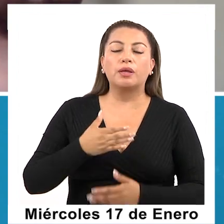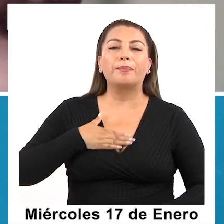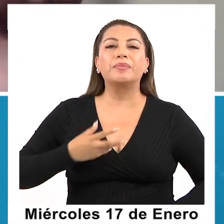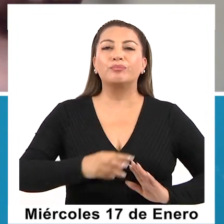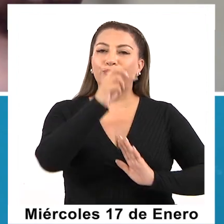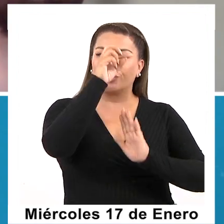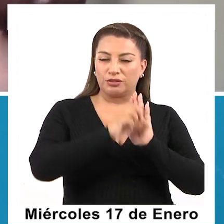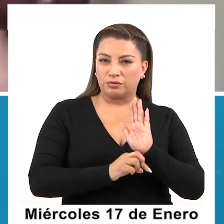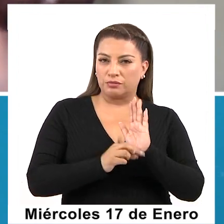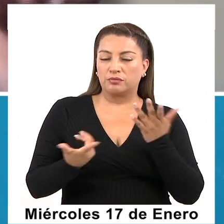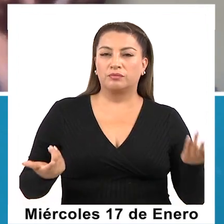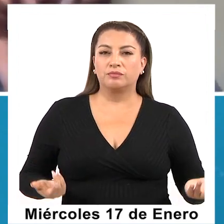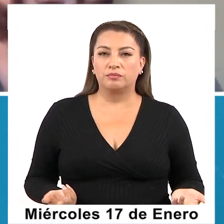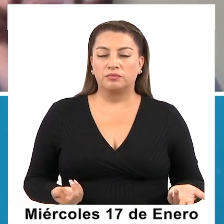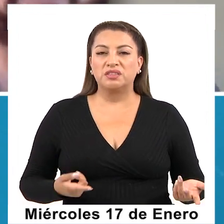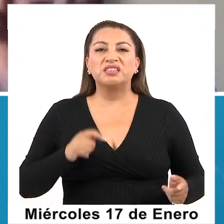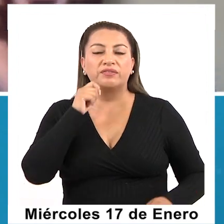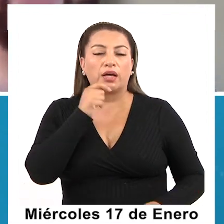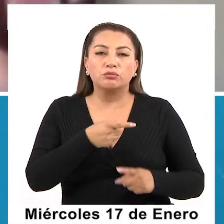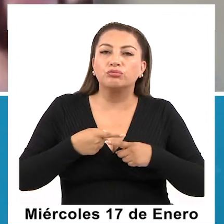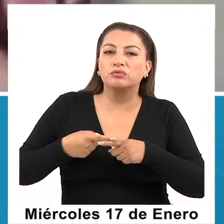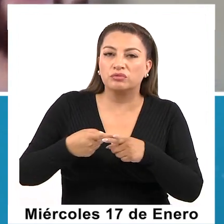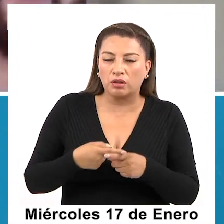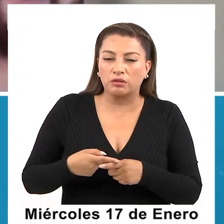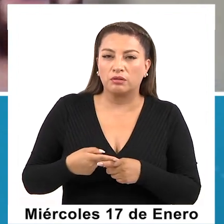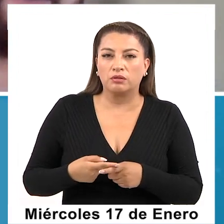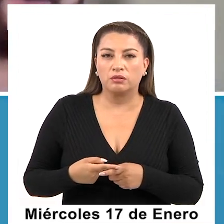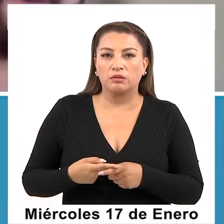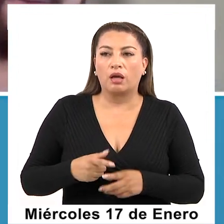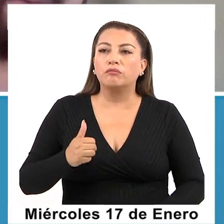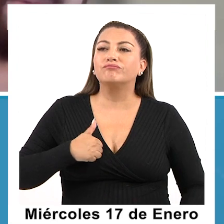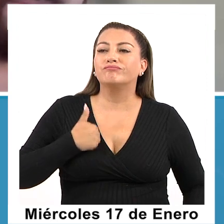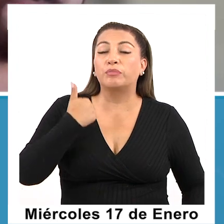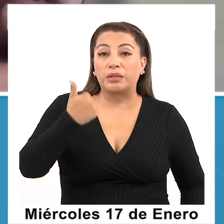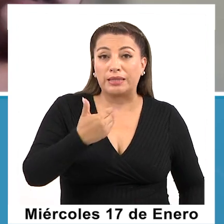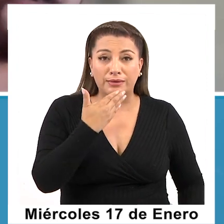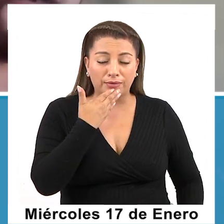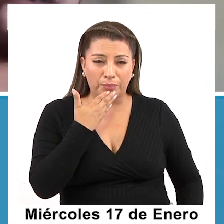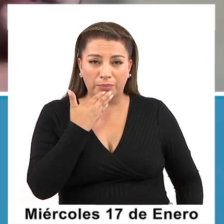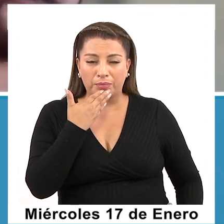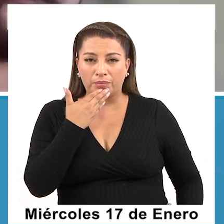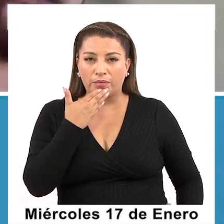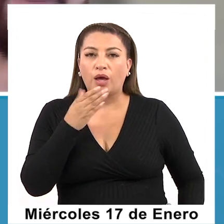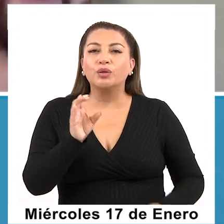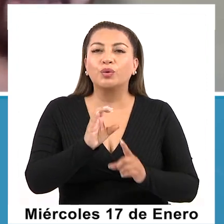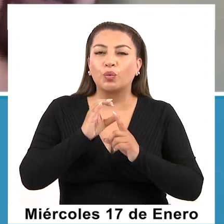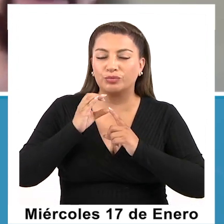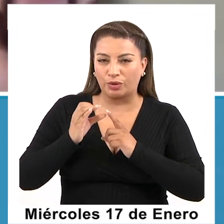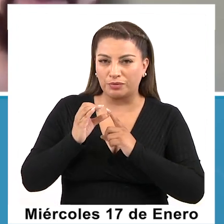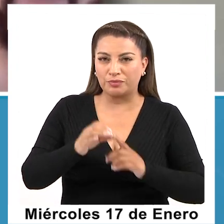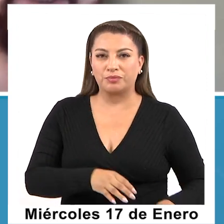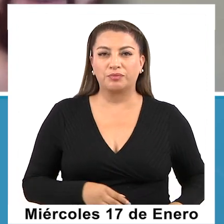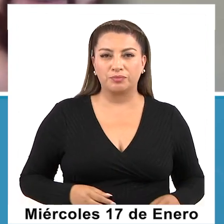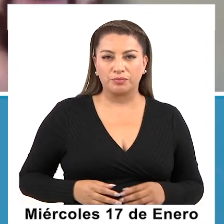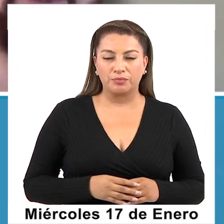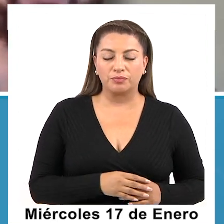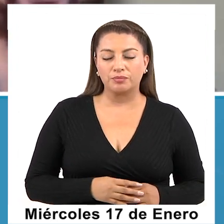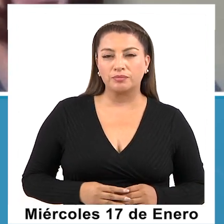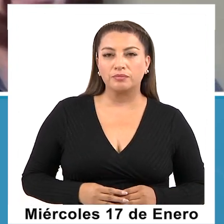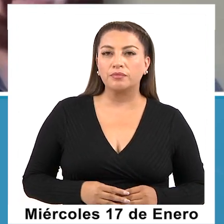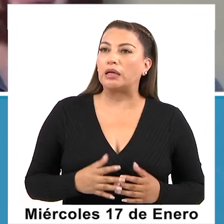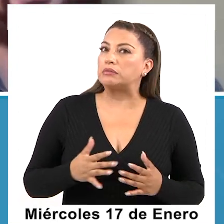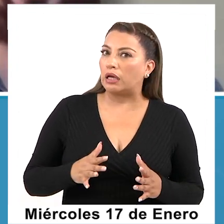proyecto, que es un proyecto social, comunitario, y por sobre todo, cultural. Ya, ya.